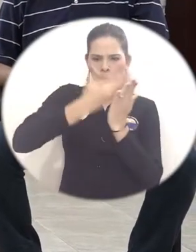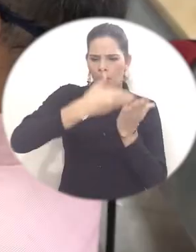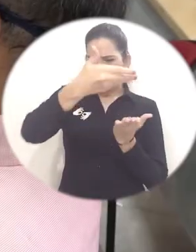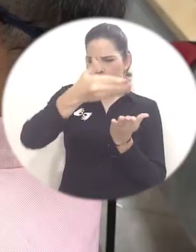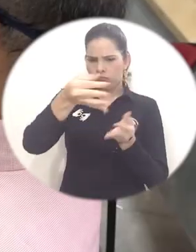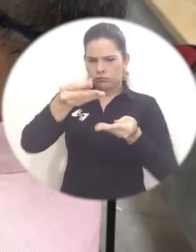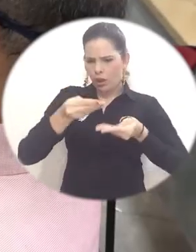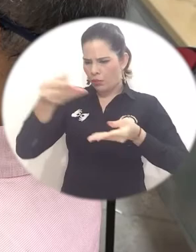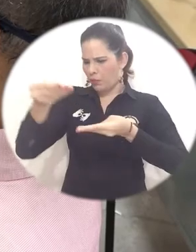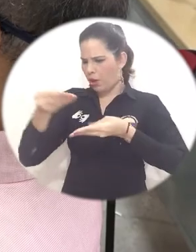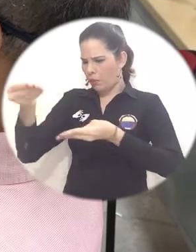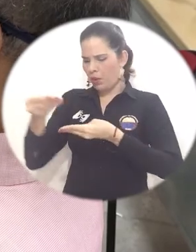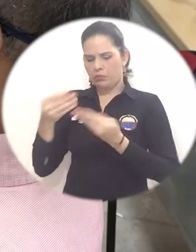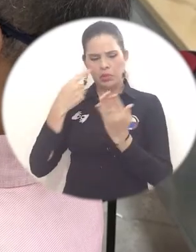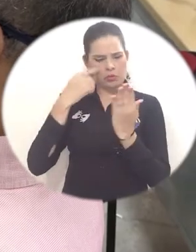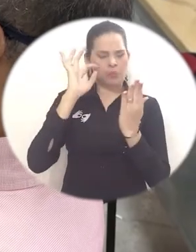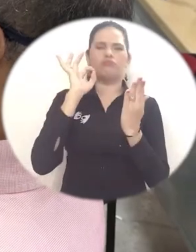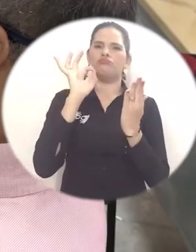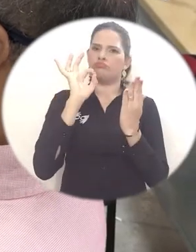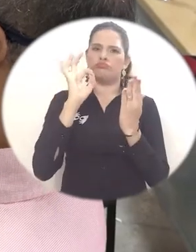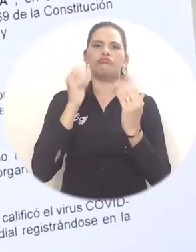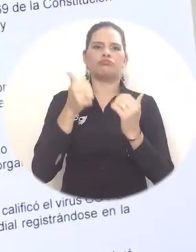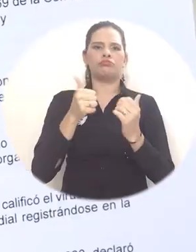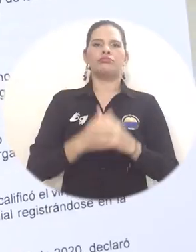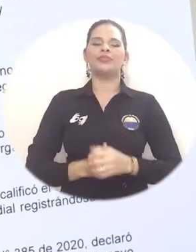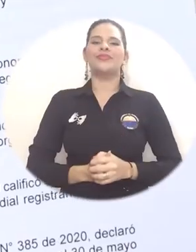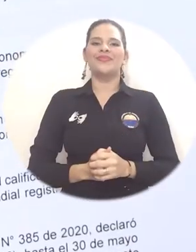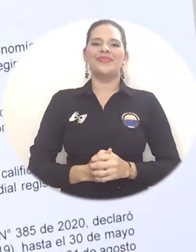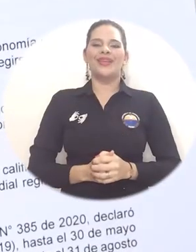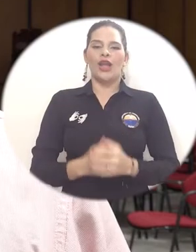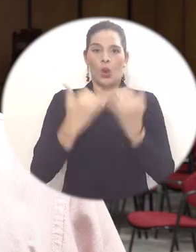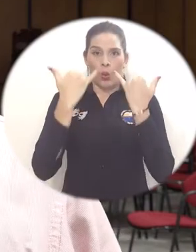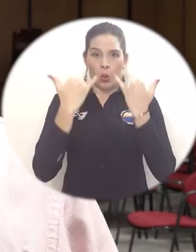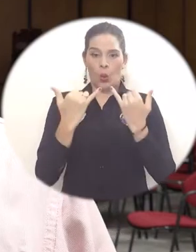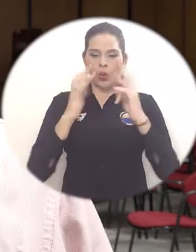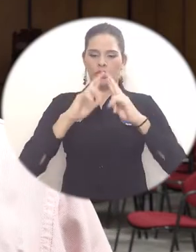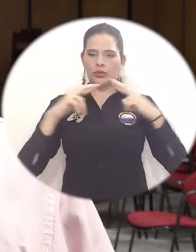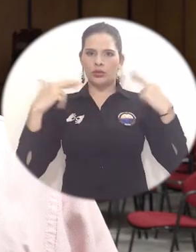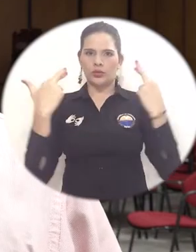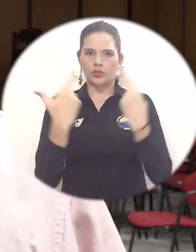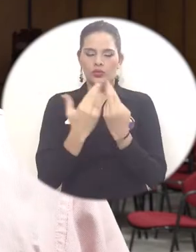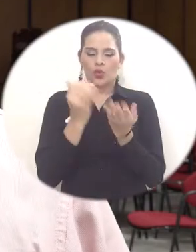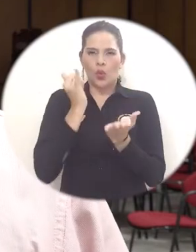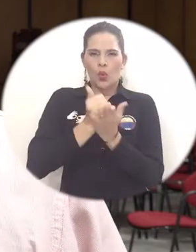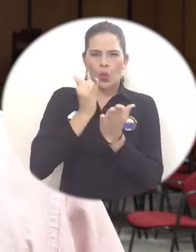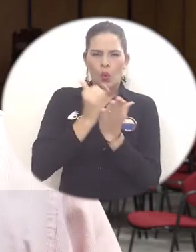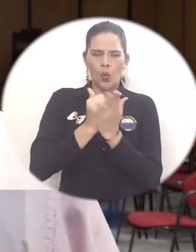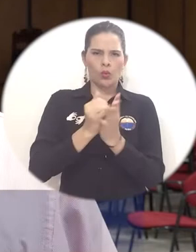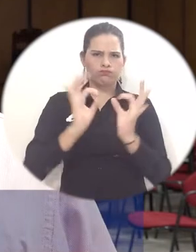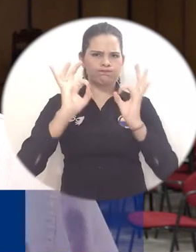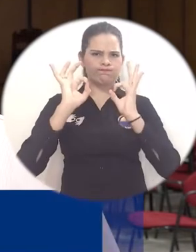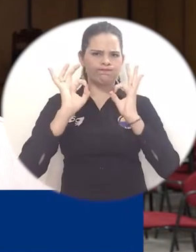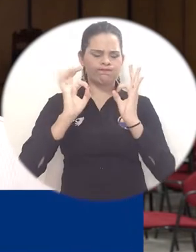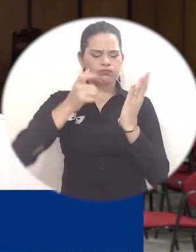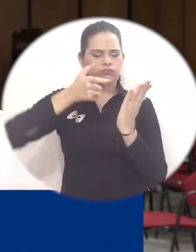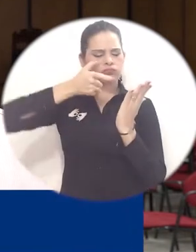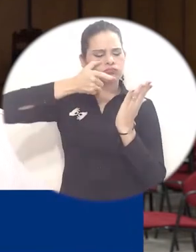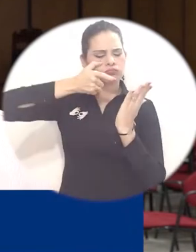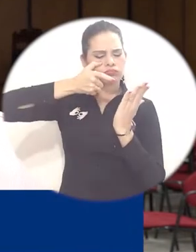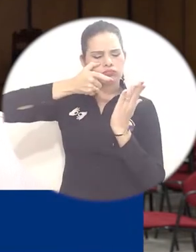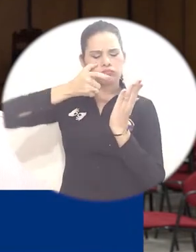debida revisión de la documentación aportada por cada uno de los inscritos. El día de hoy se reunió el Comité de Garantías